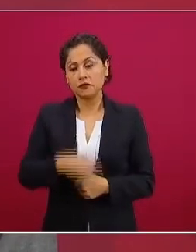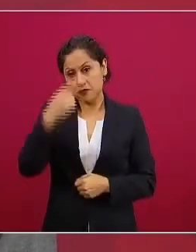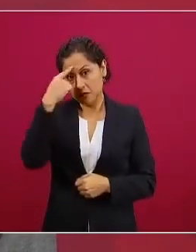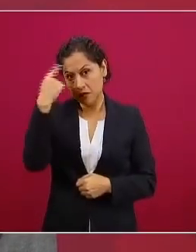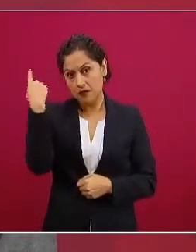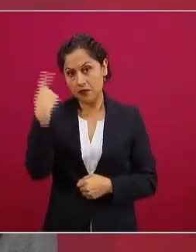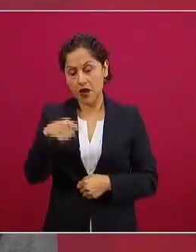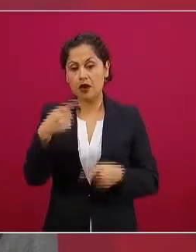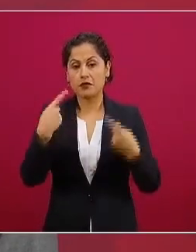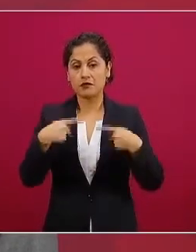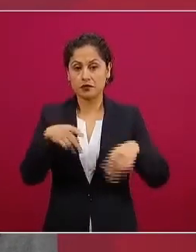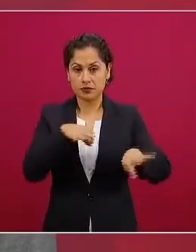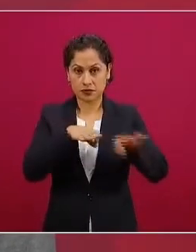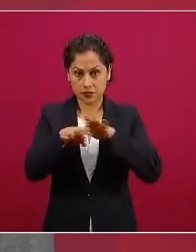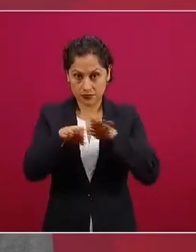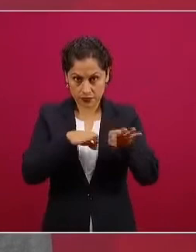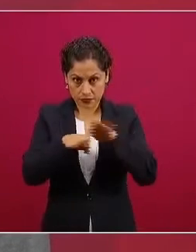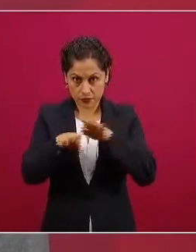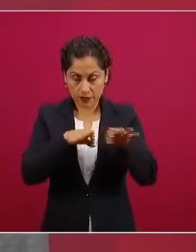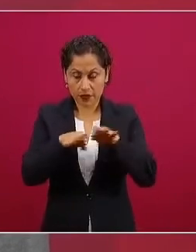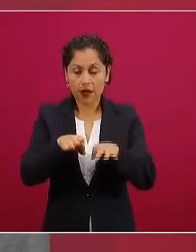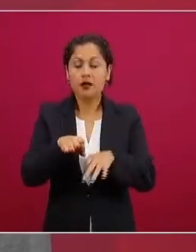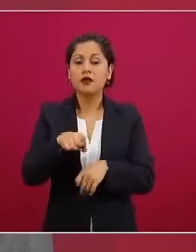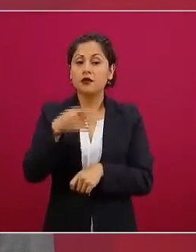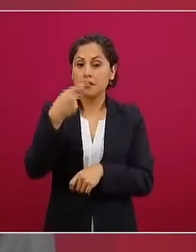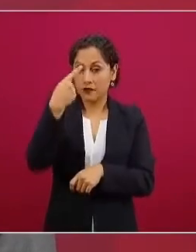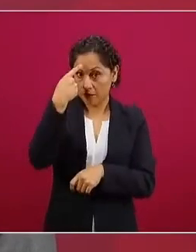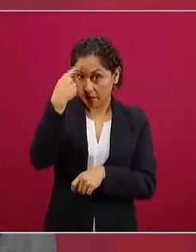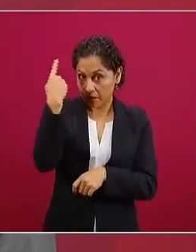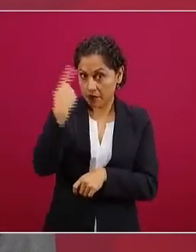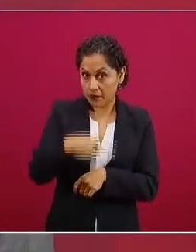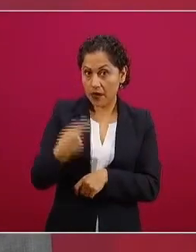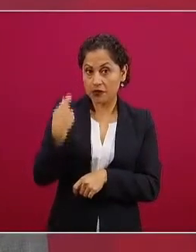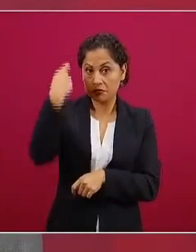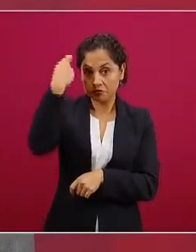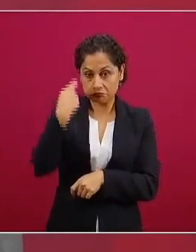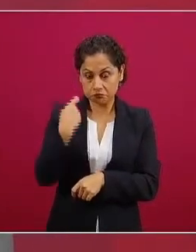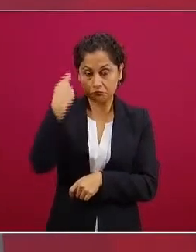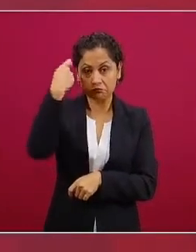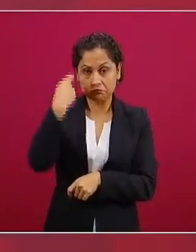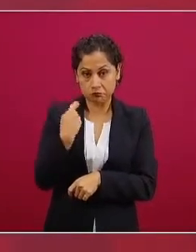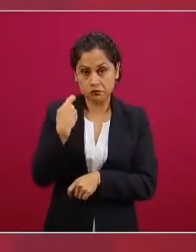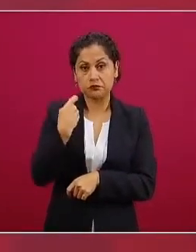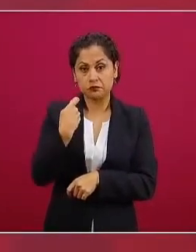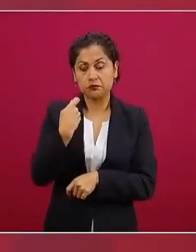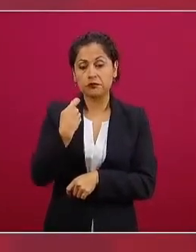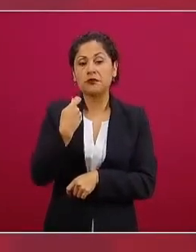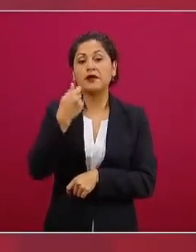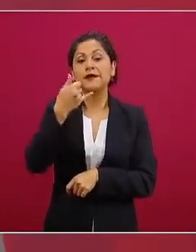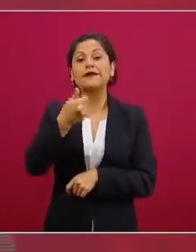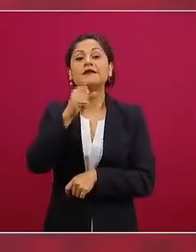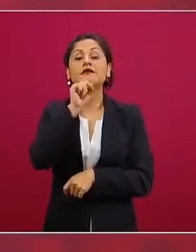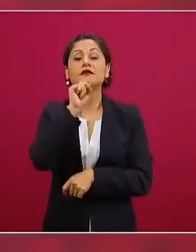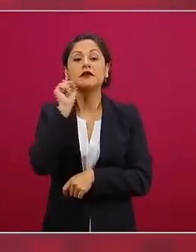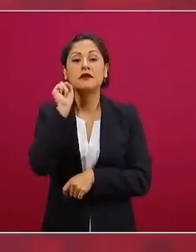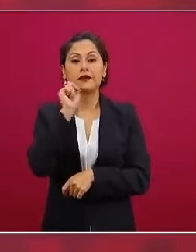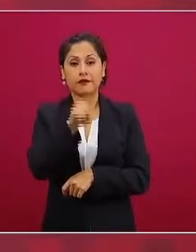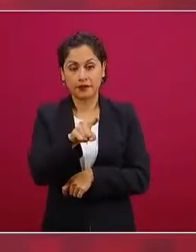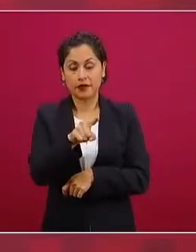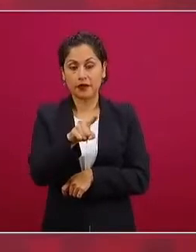de pensiones y la amortización y servicio